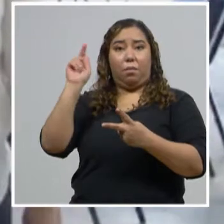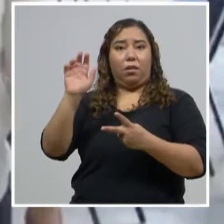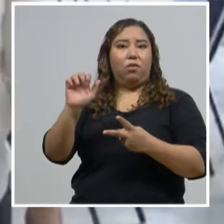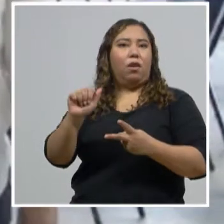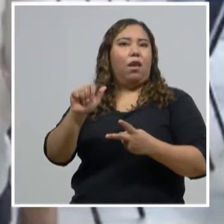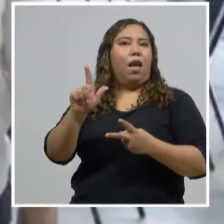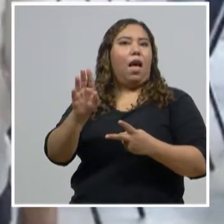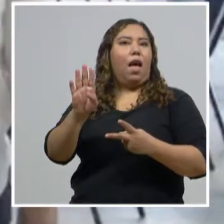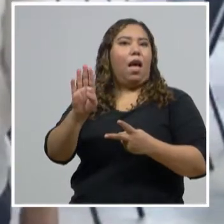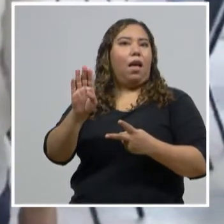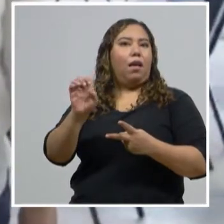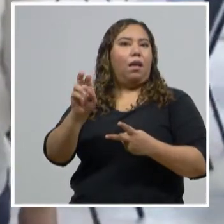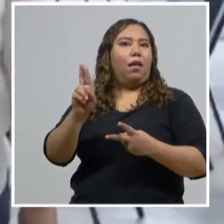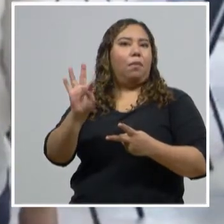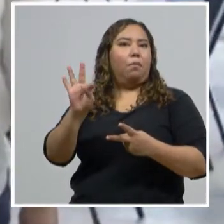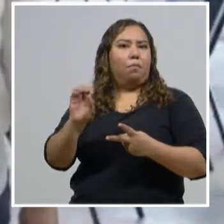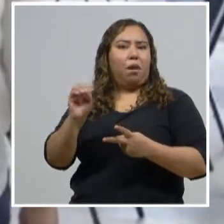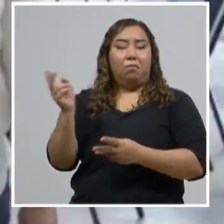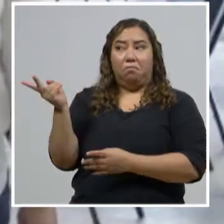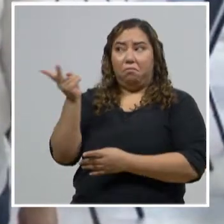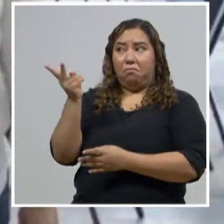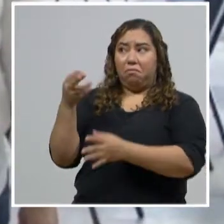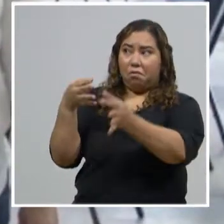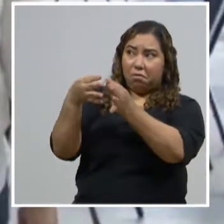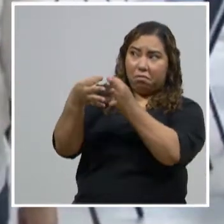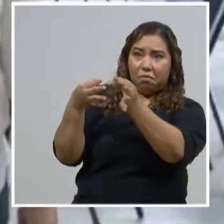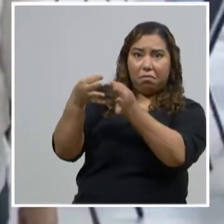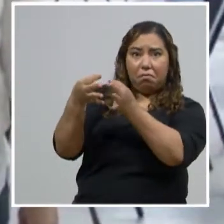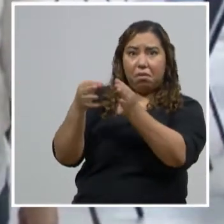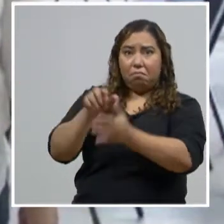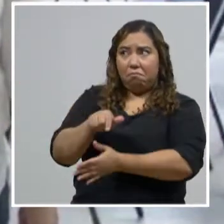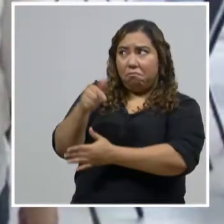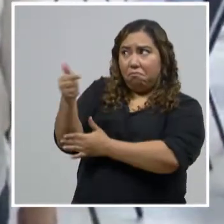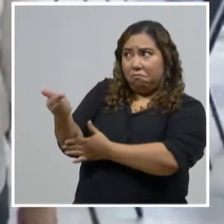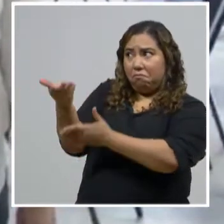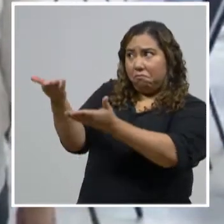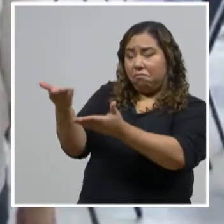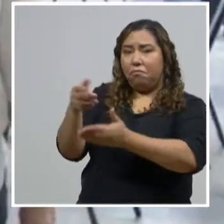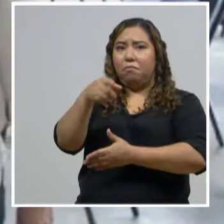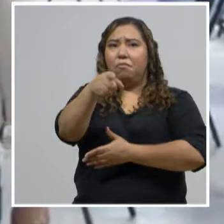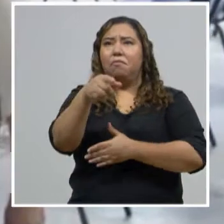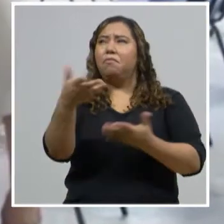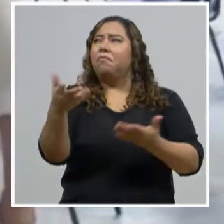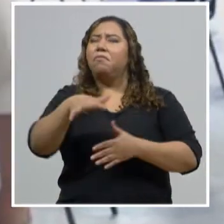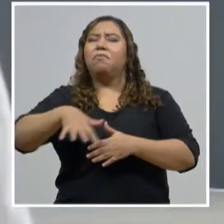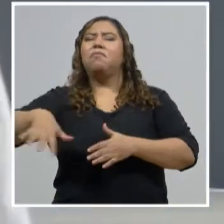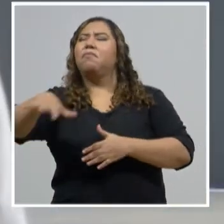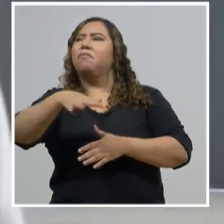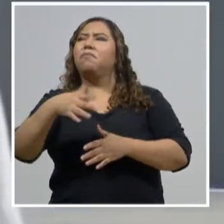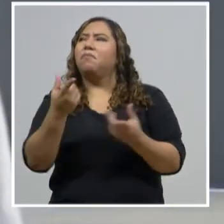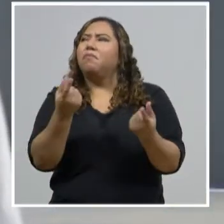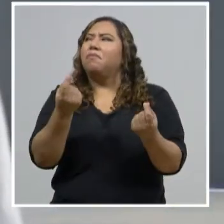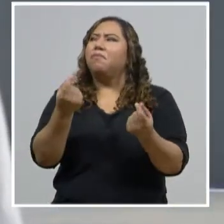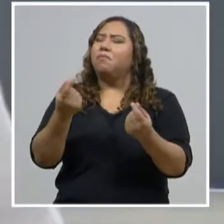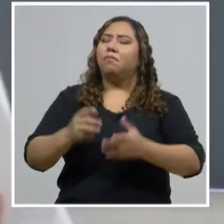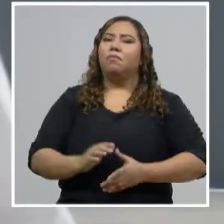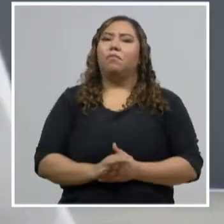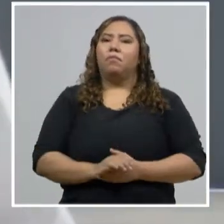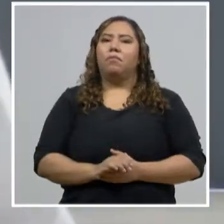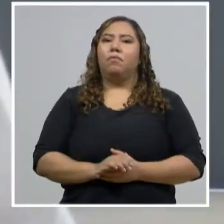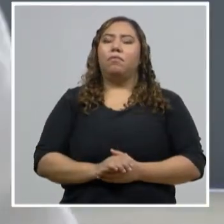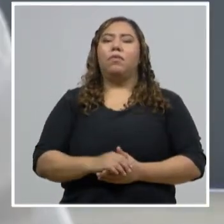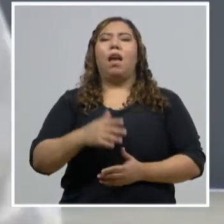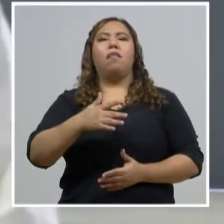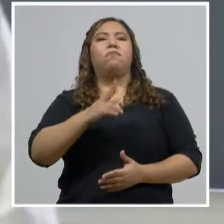podemos nosotros contribuir desde este centro de traje para que la ciudadanía tenga mejor calidad de salud en estos momentos. Nos sentimos muy